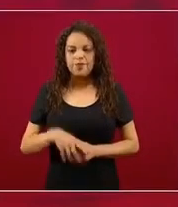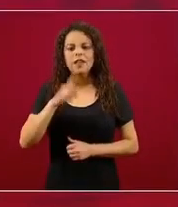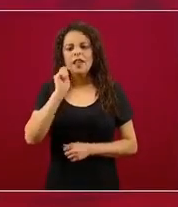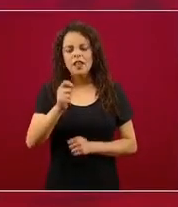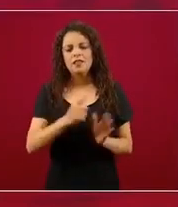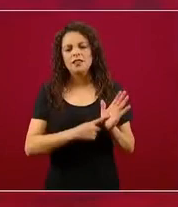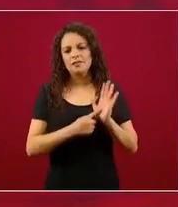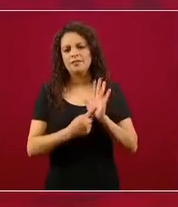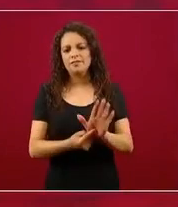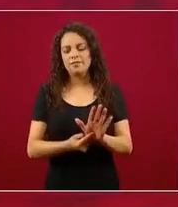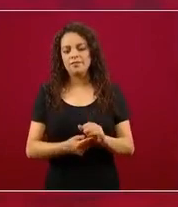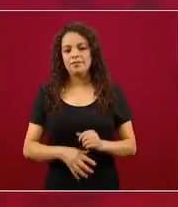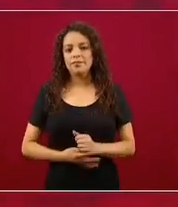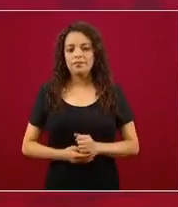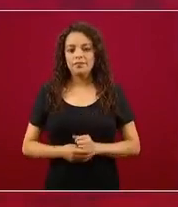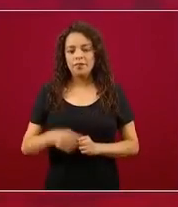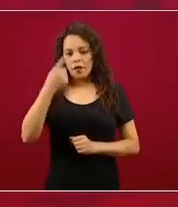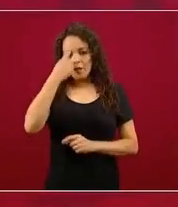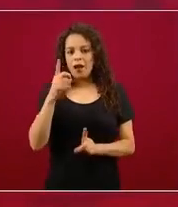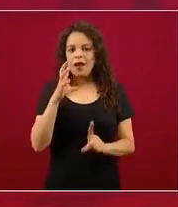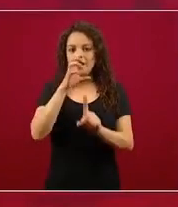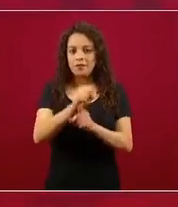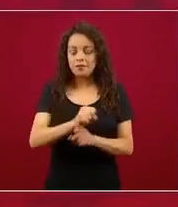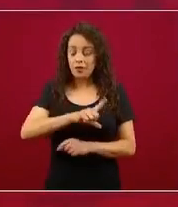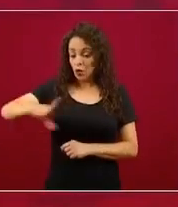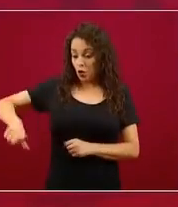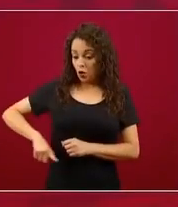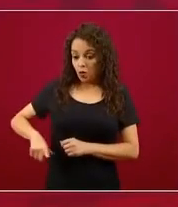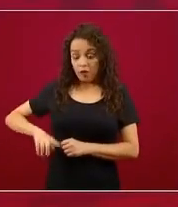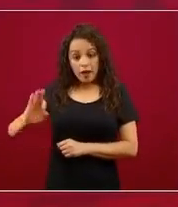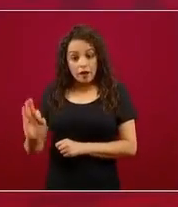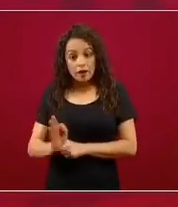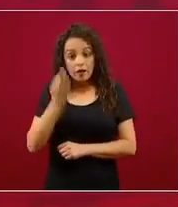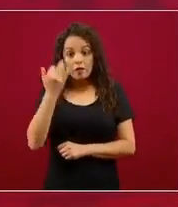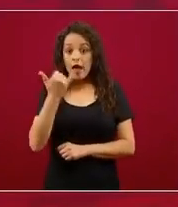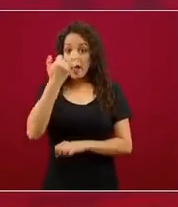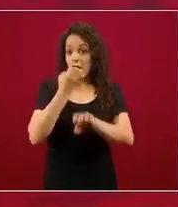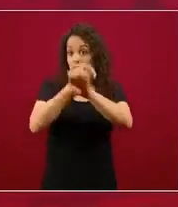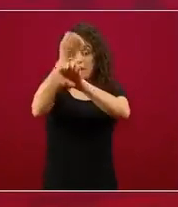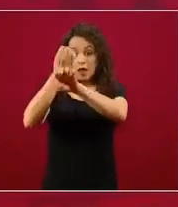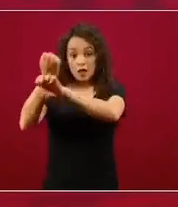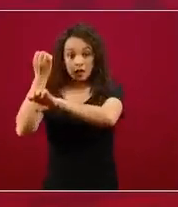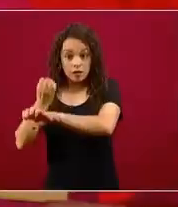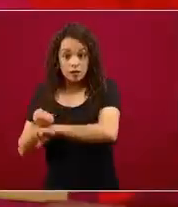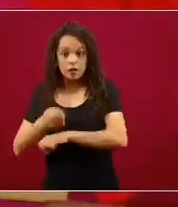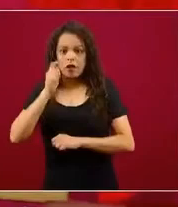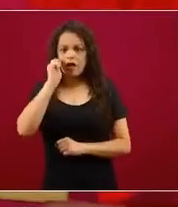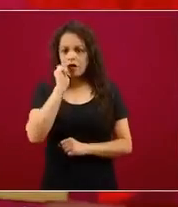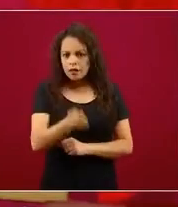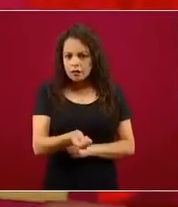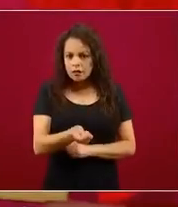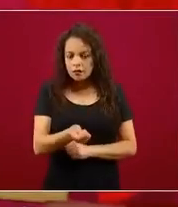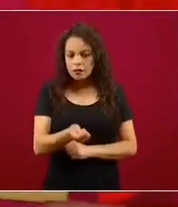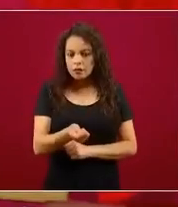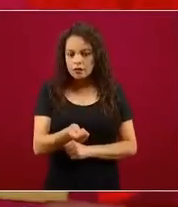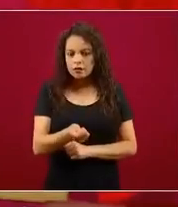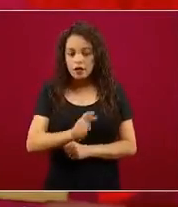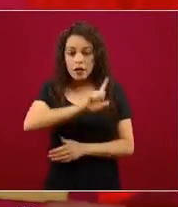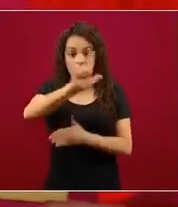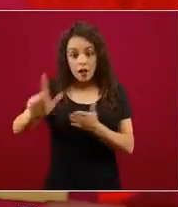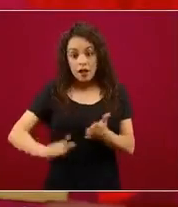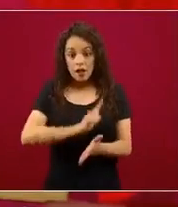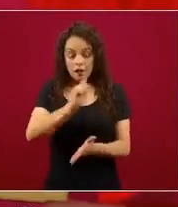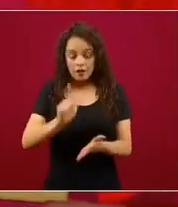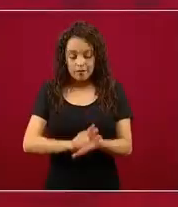El gobierno federal y los gobiernos estatales, con base en lo que se establece por parte de la Ley